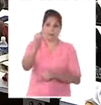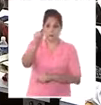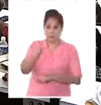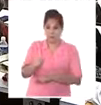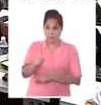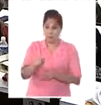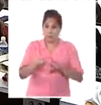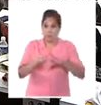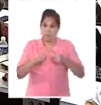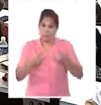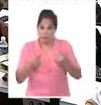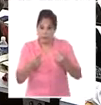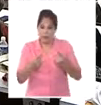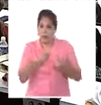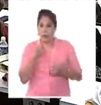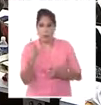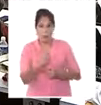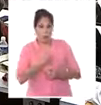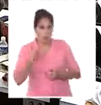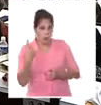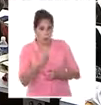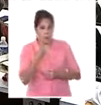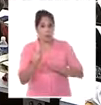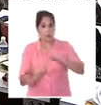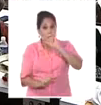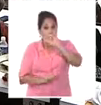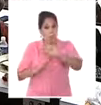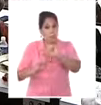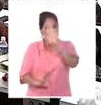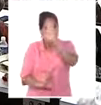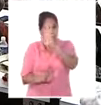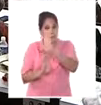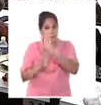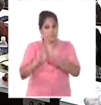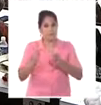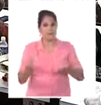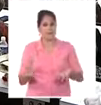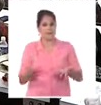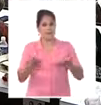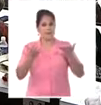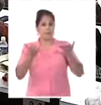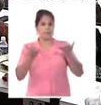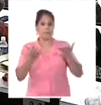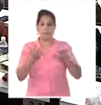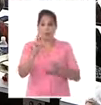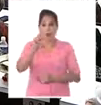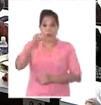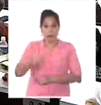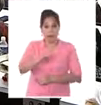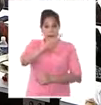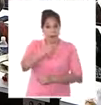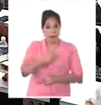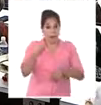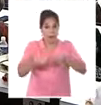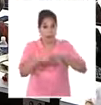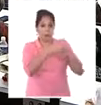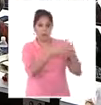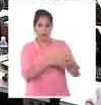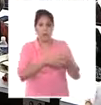increíble es que nuestras posibilidades de desarrollo estén atadas a dos leyes de otro país.